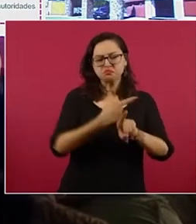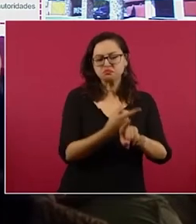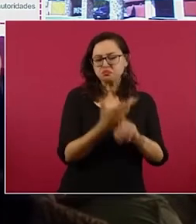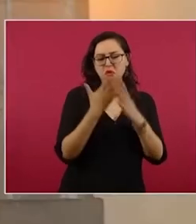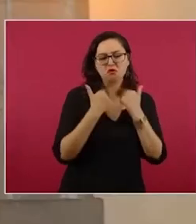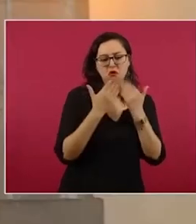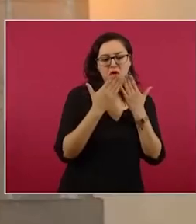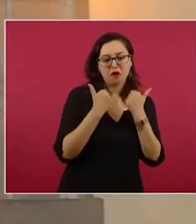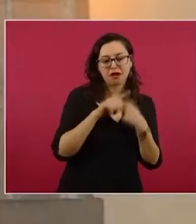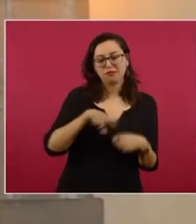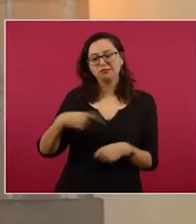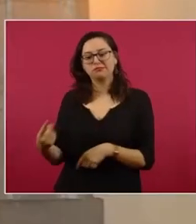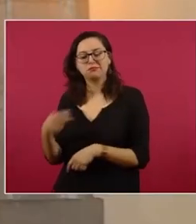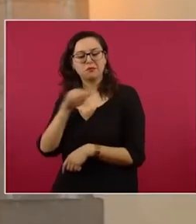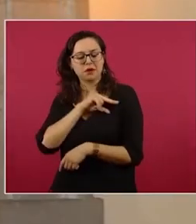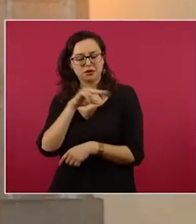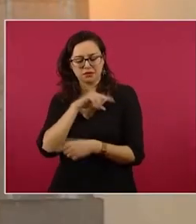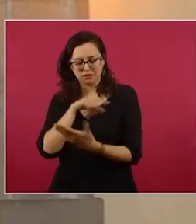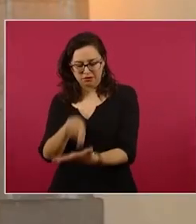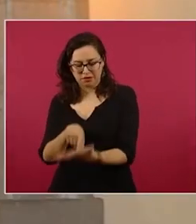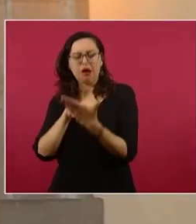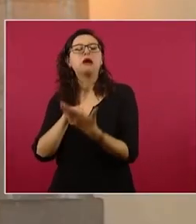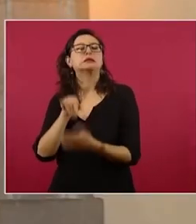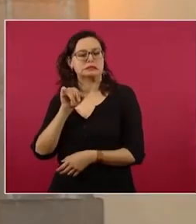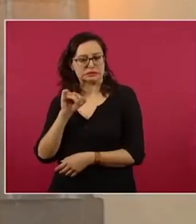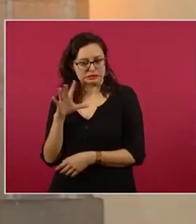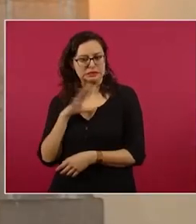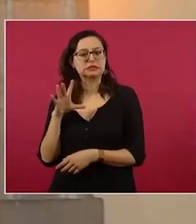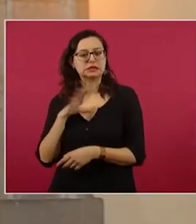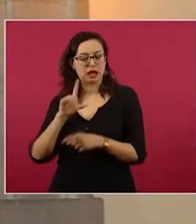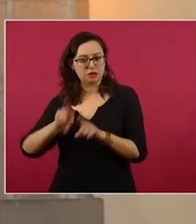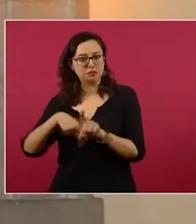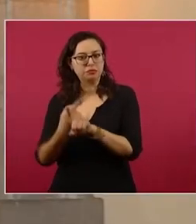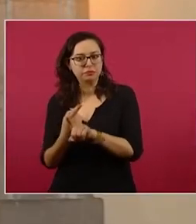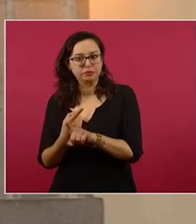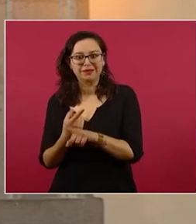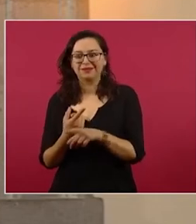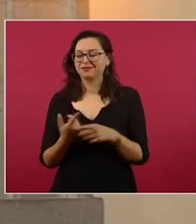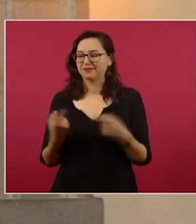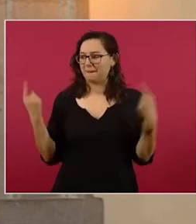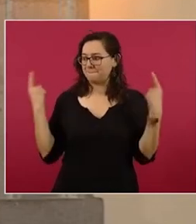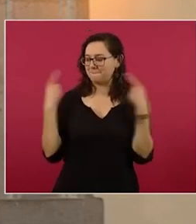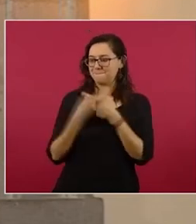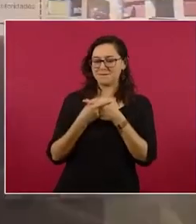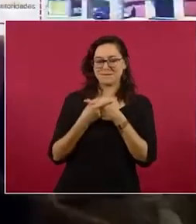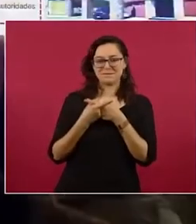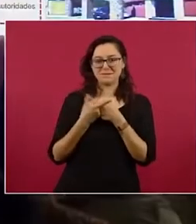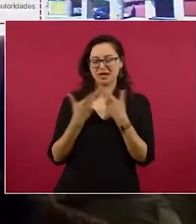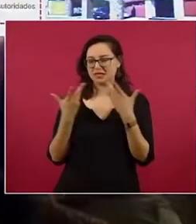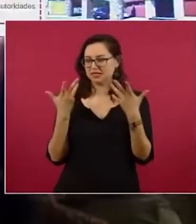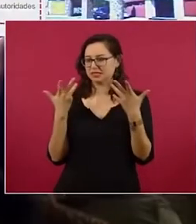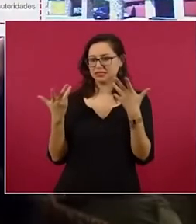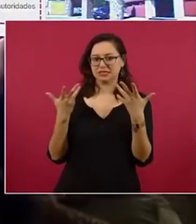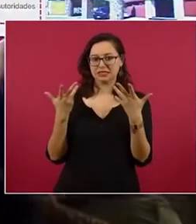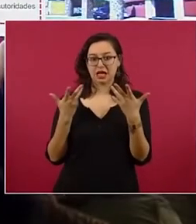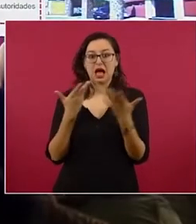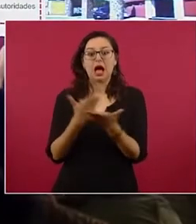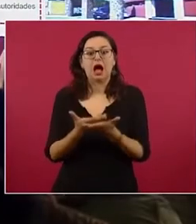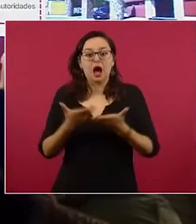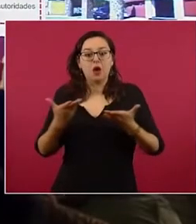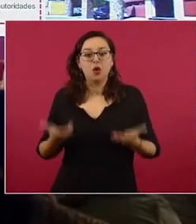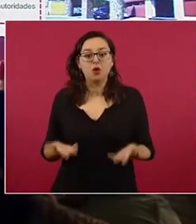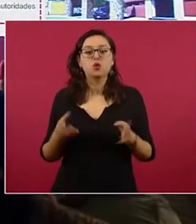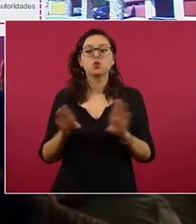diferentes causas de la muerte del fallecimiento de Devani en consecuencia lo que se busca es